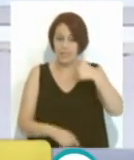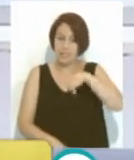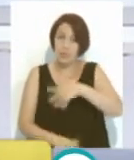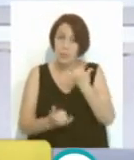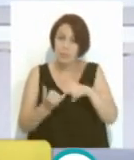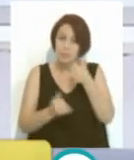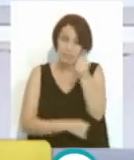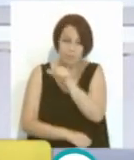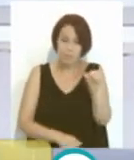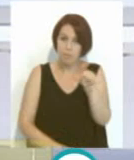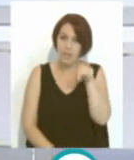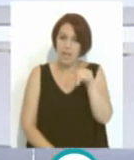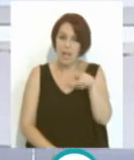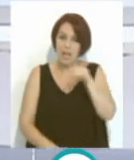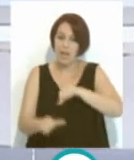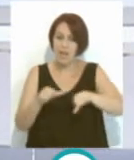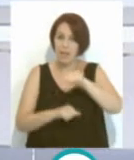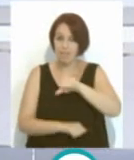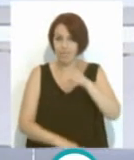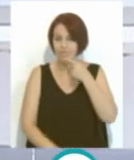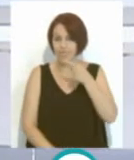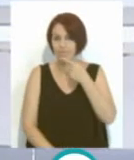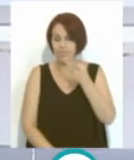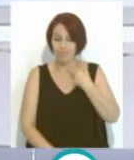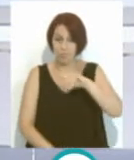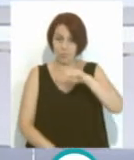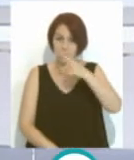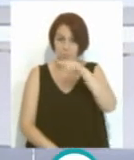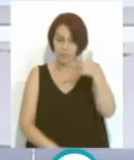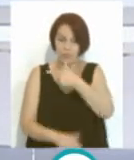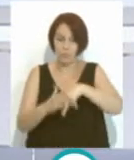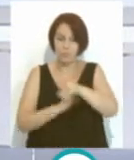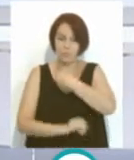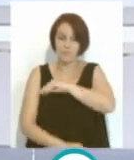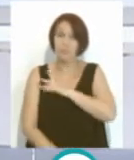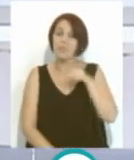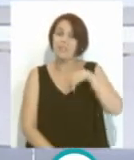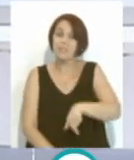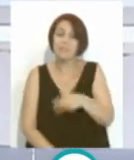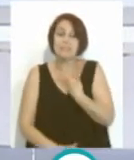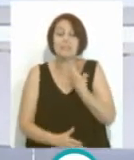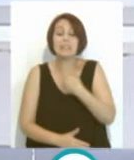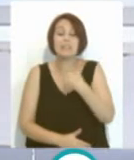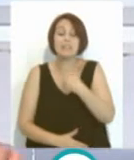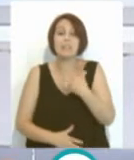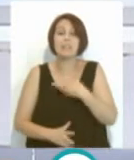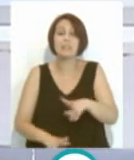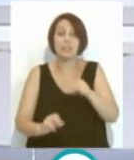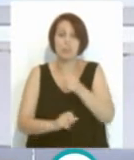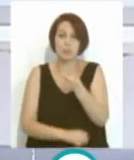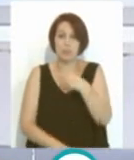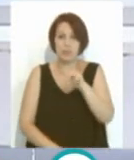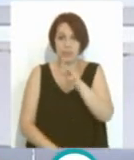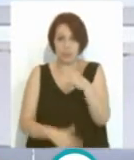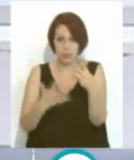última semana de la Liga Santander, la primera división del fútbol español, que concluirá en su jornada número